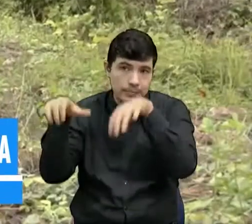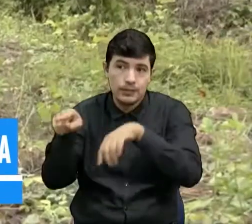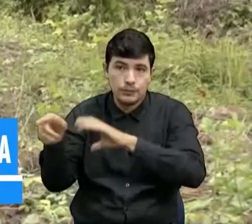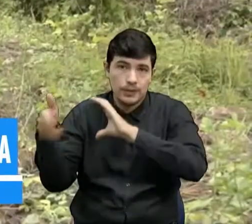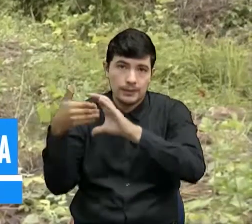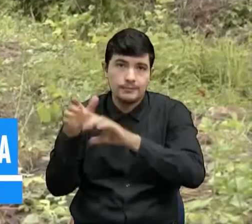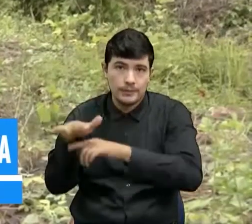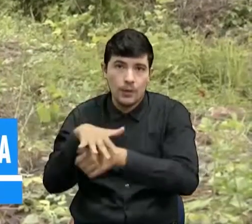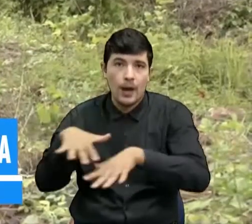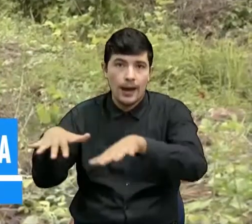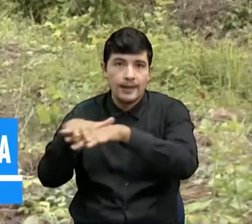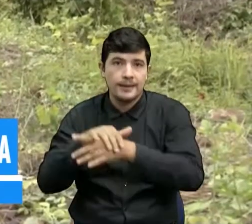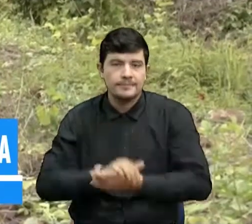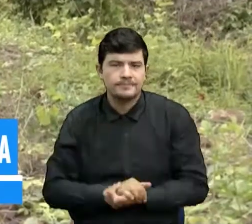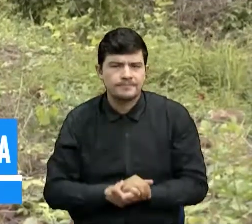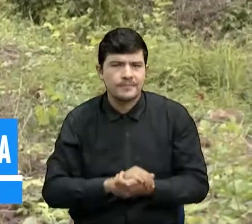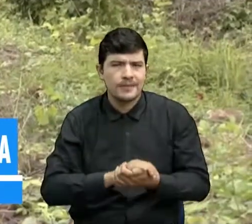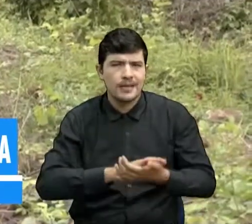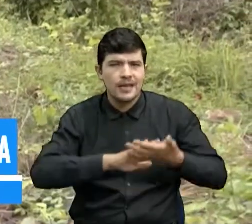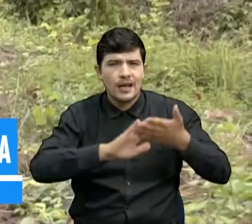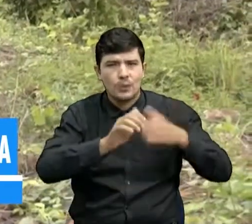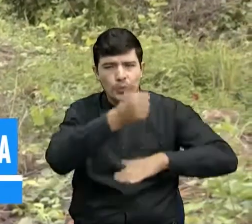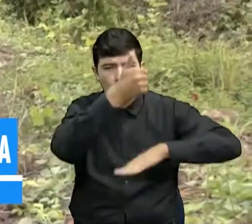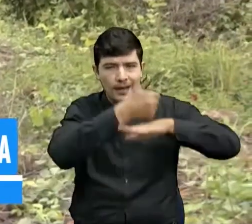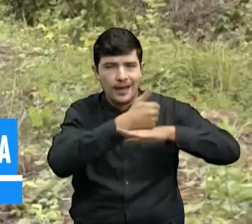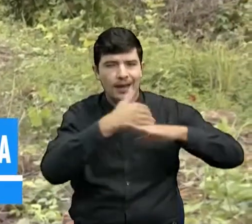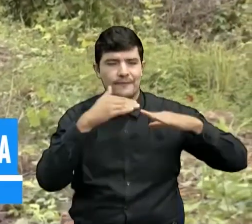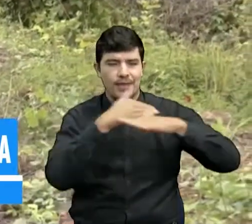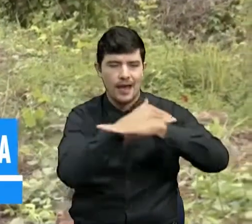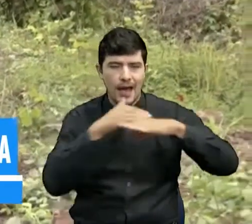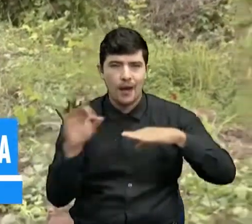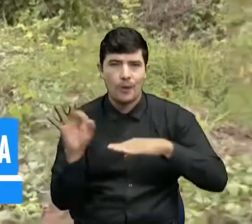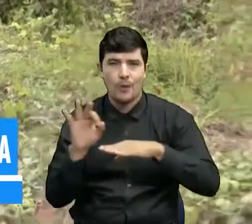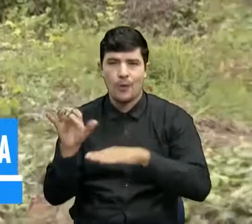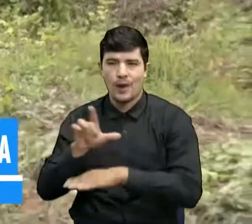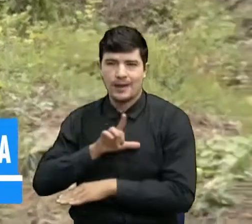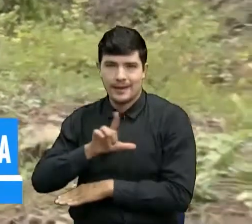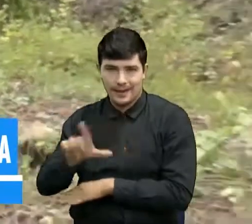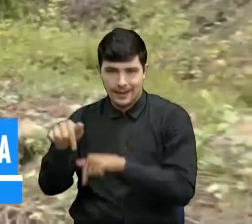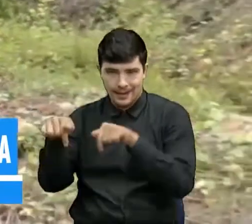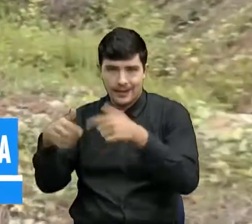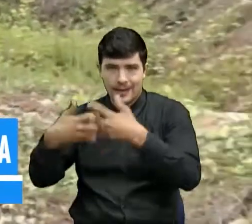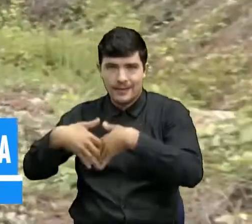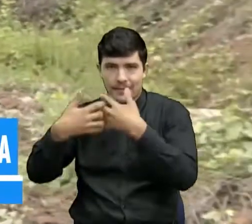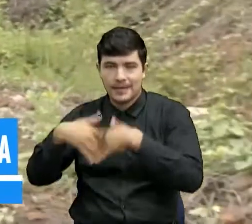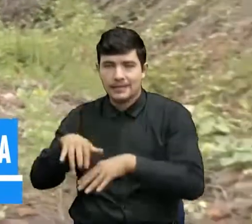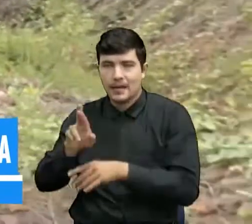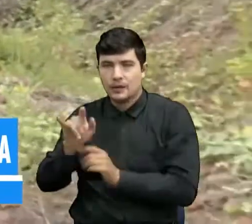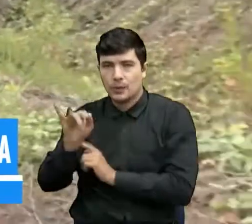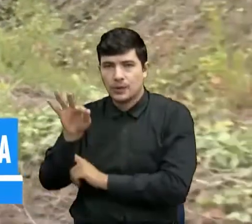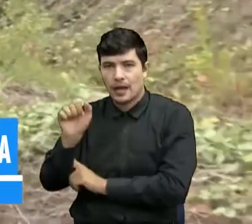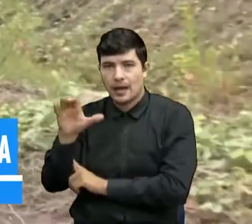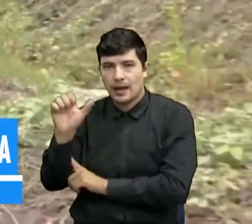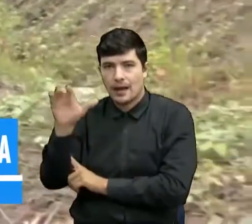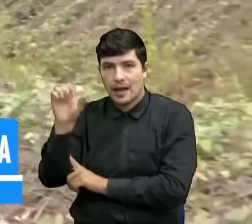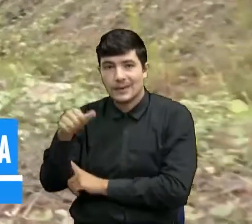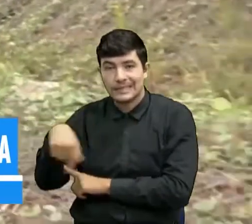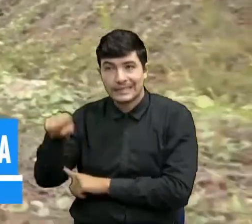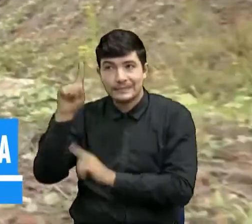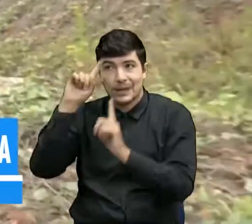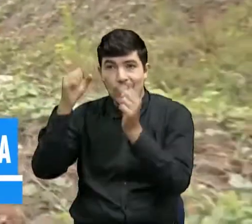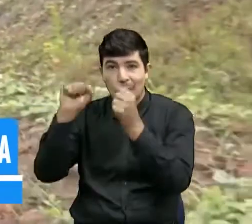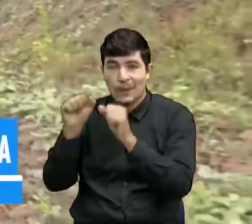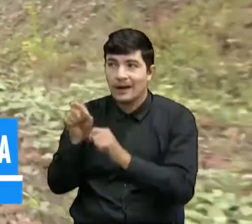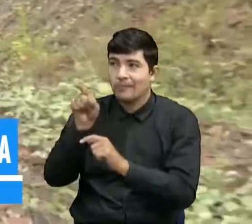La preocupación más grande que tienen las autoridades viales y de igual forma los representantes de la concesionaria Ruta del Cacao es esta montaña. Esto es que